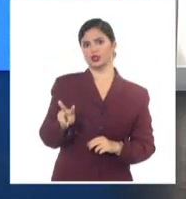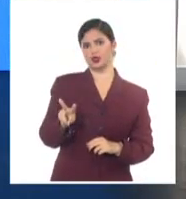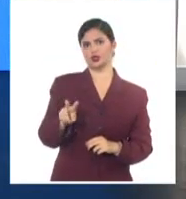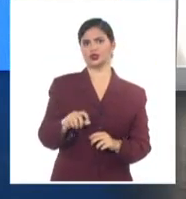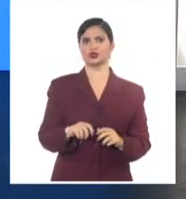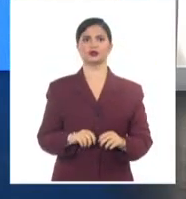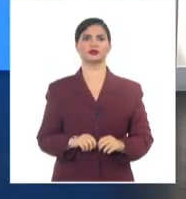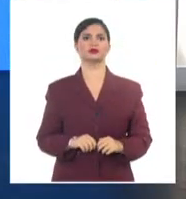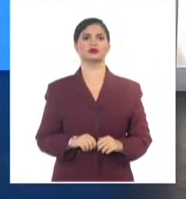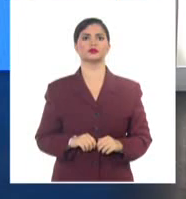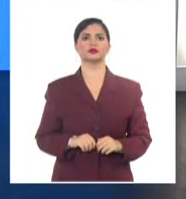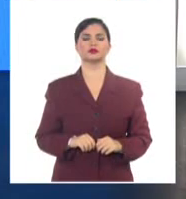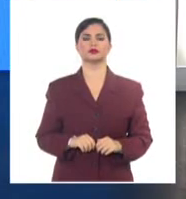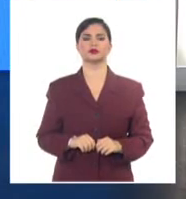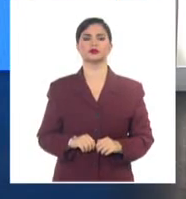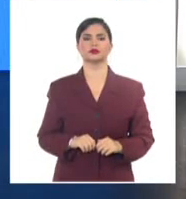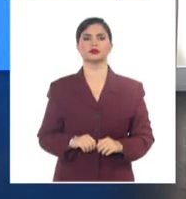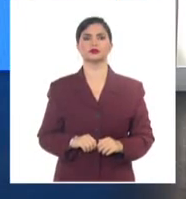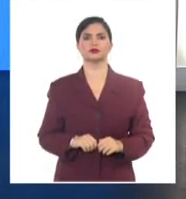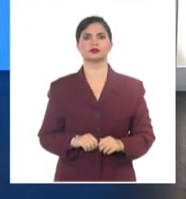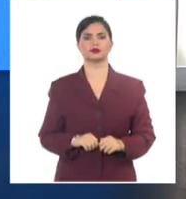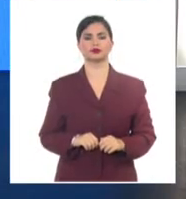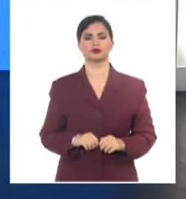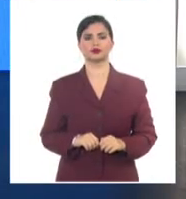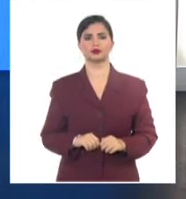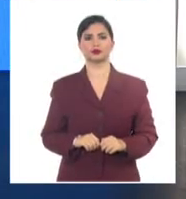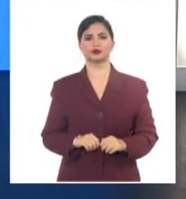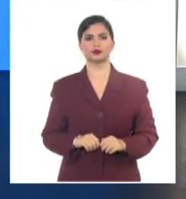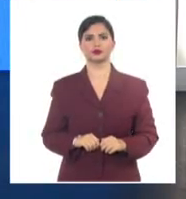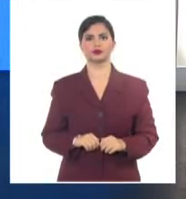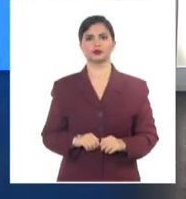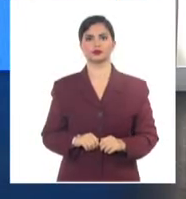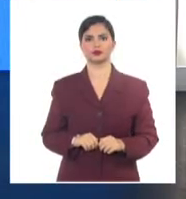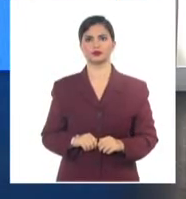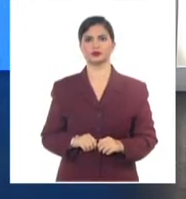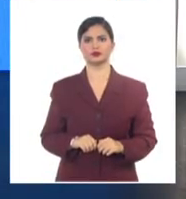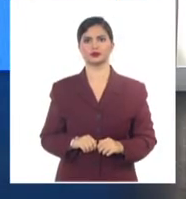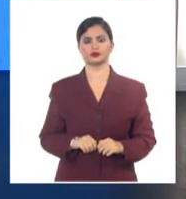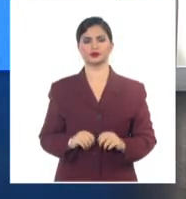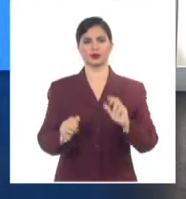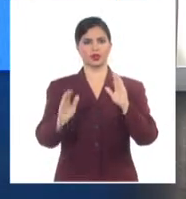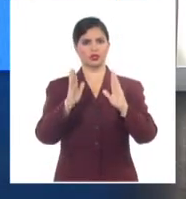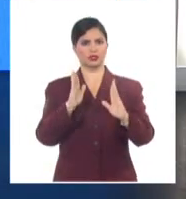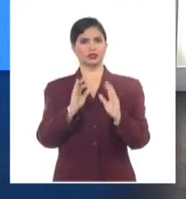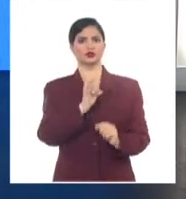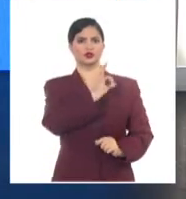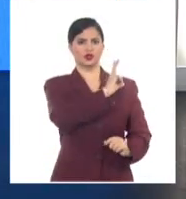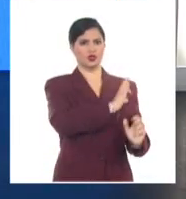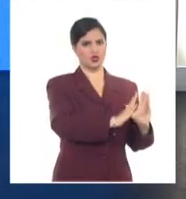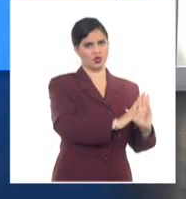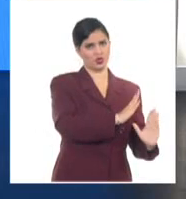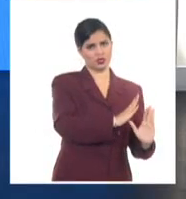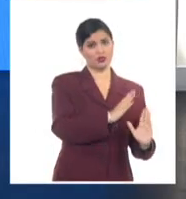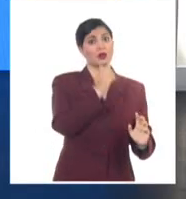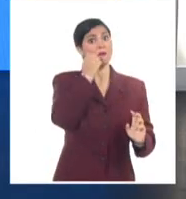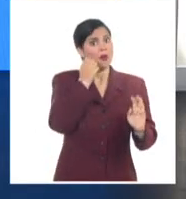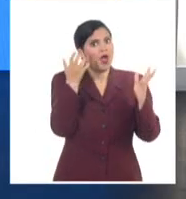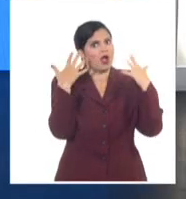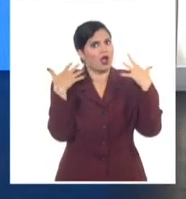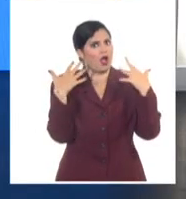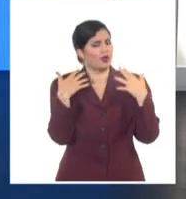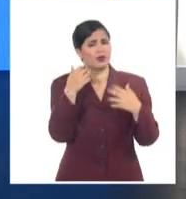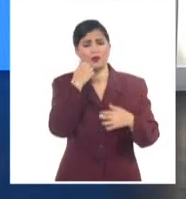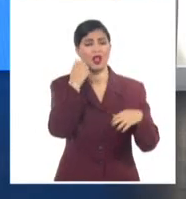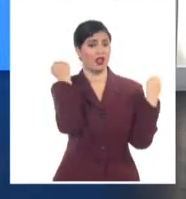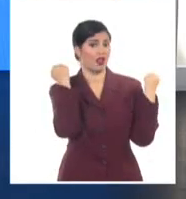donde tenemos un flujo del sudeste, el sur, que favorece este acceso de las temperaturas. En el resto del territorio, valores similares, pero superiores hacia la parte oriental, donde llegarán